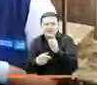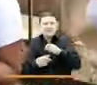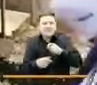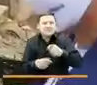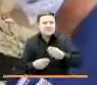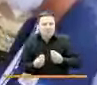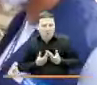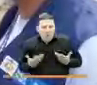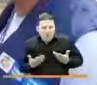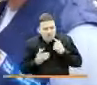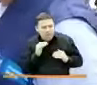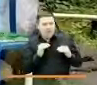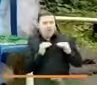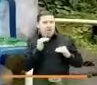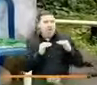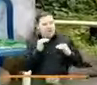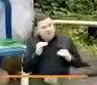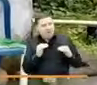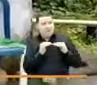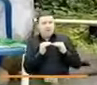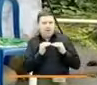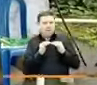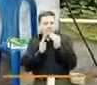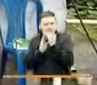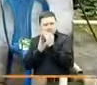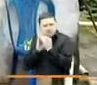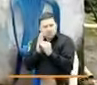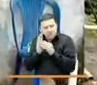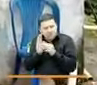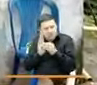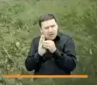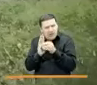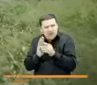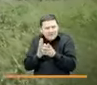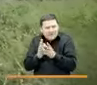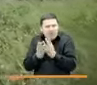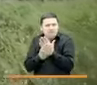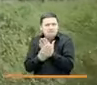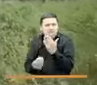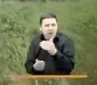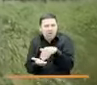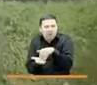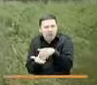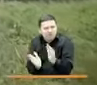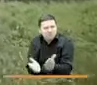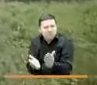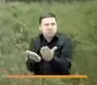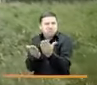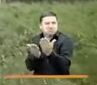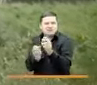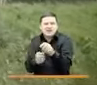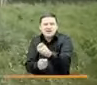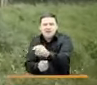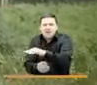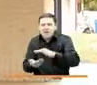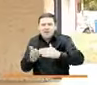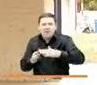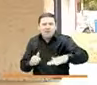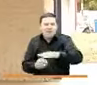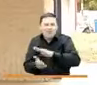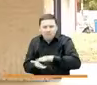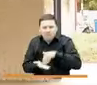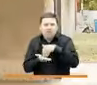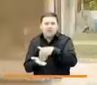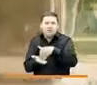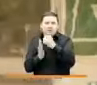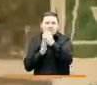y la inequidad. Diseñamos una ruta para la superación de la pobreza que mejora la focalización de la población más necesitada. Fortalecimos